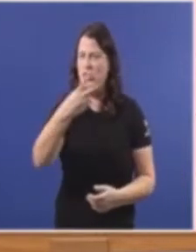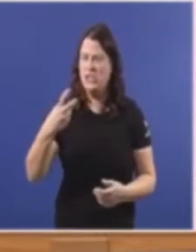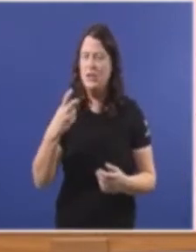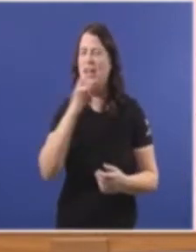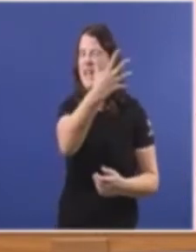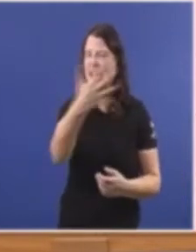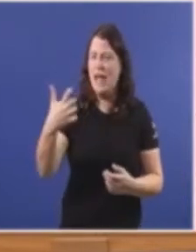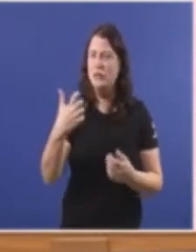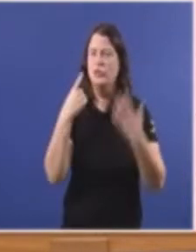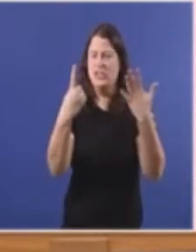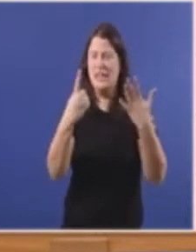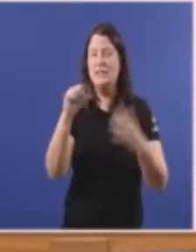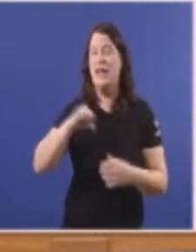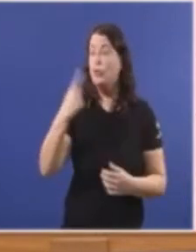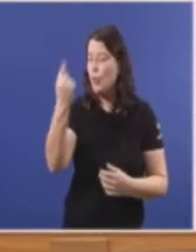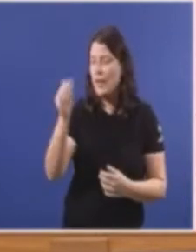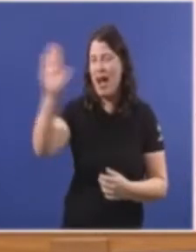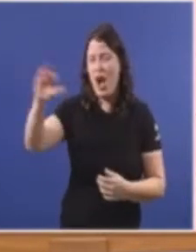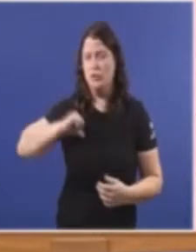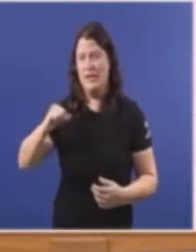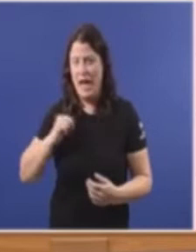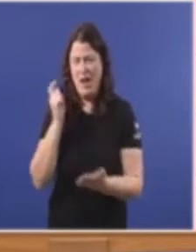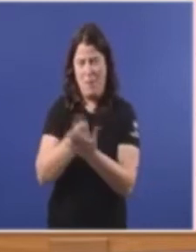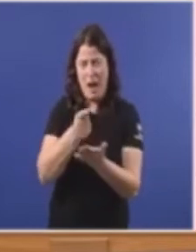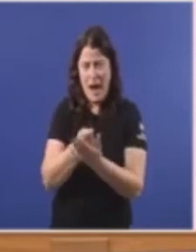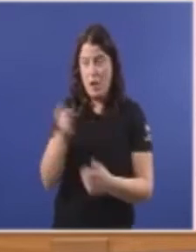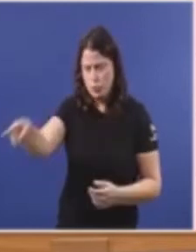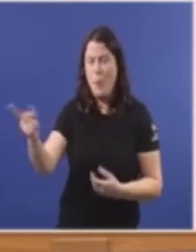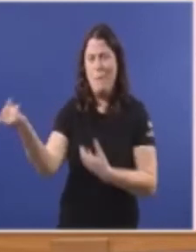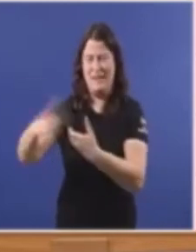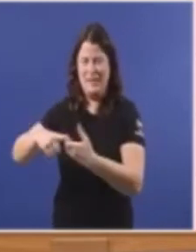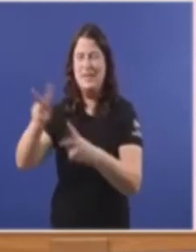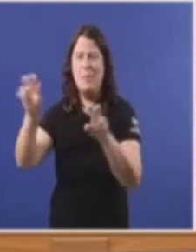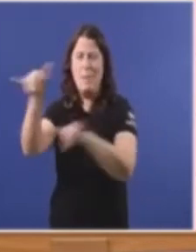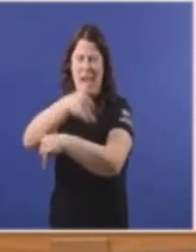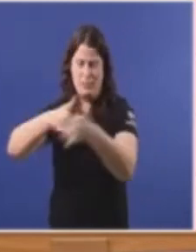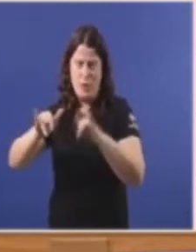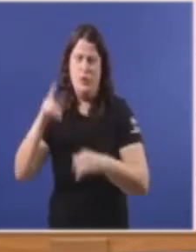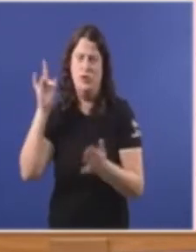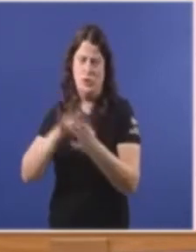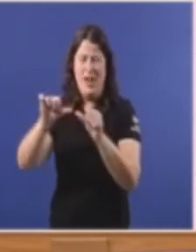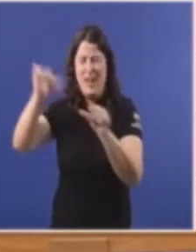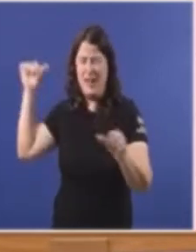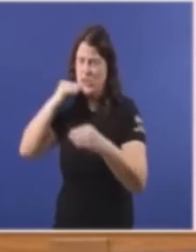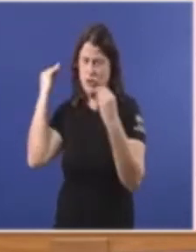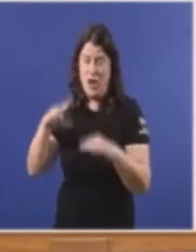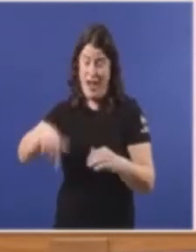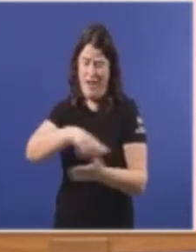500 euros Por día de hospitalización Vostedes participou Na manipulación Máis grande Que se recorda en Galicia